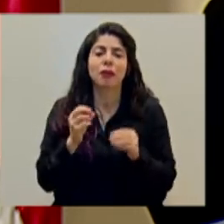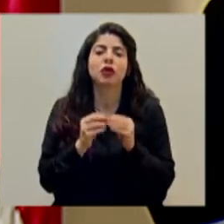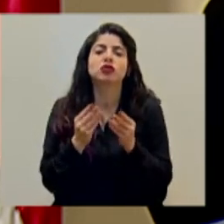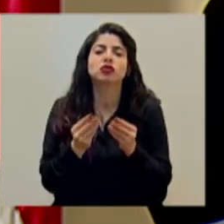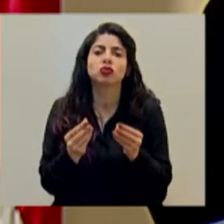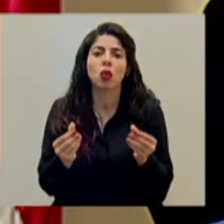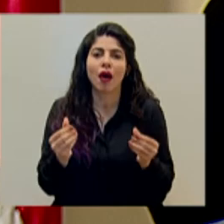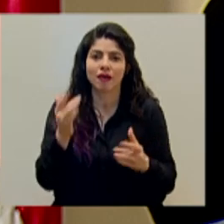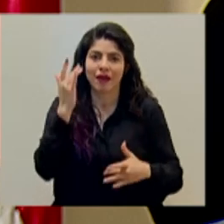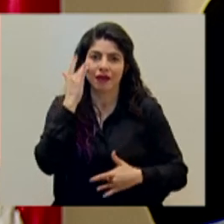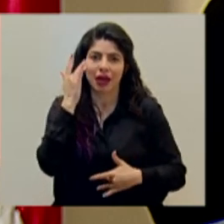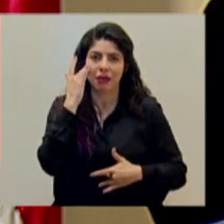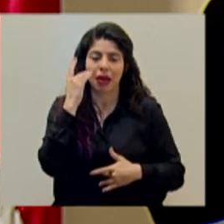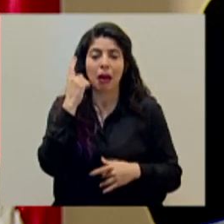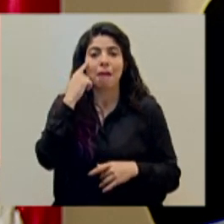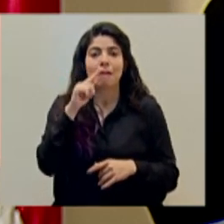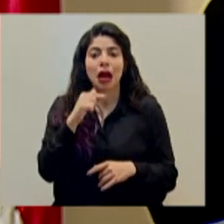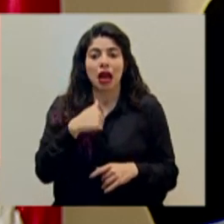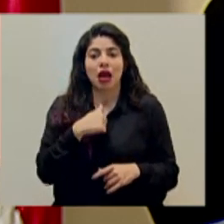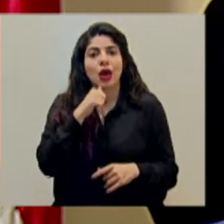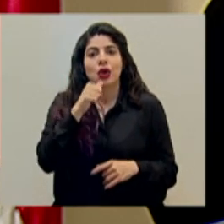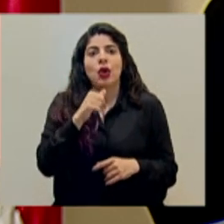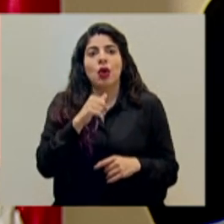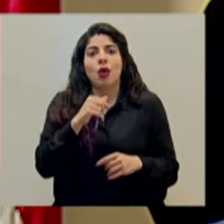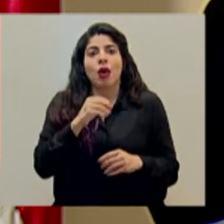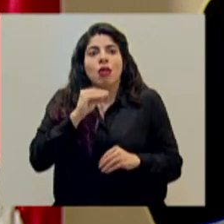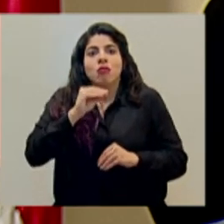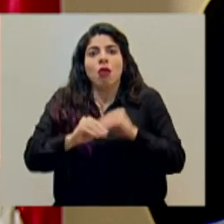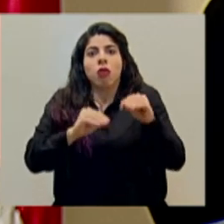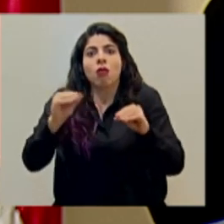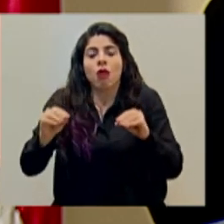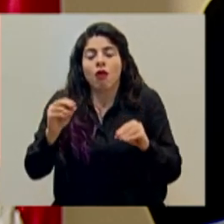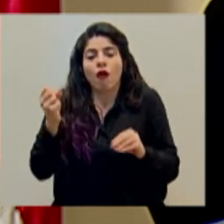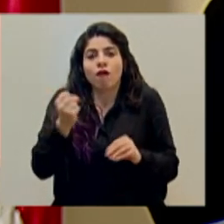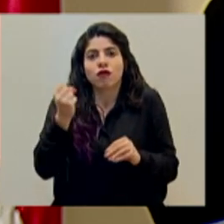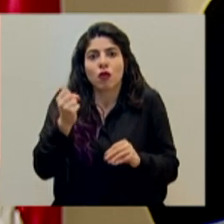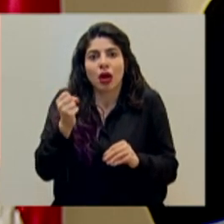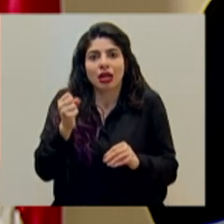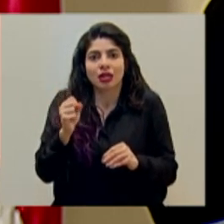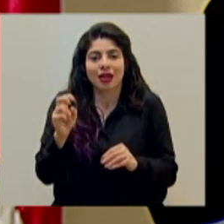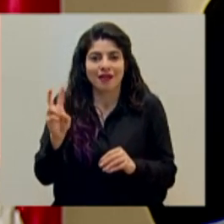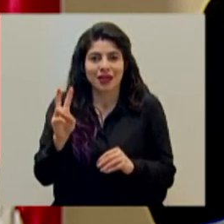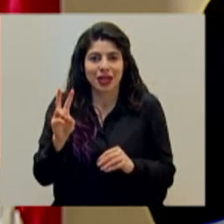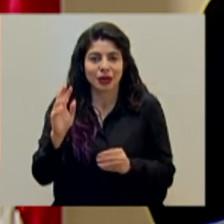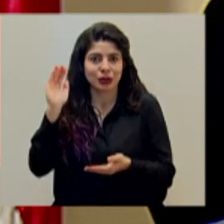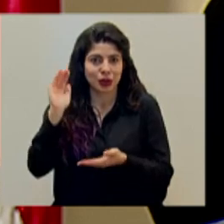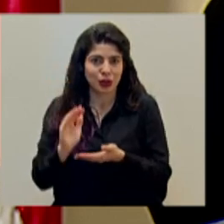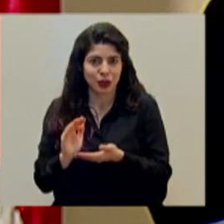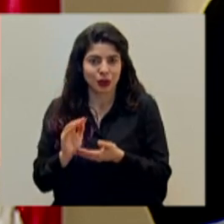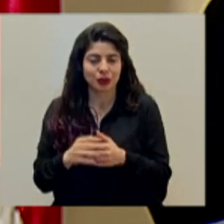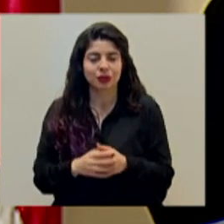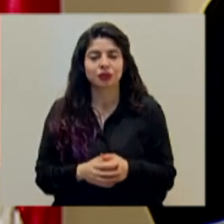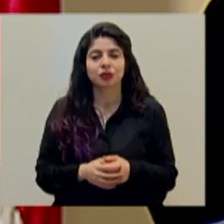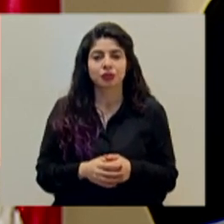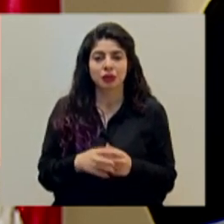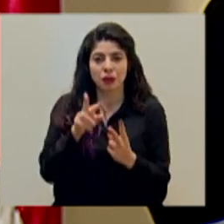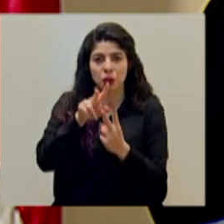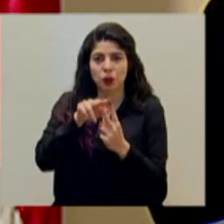mucho más leve y que no vaya a infectar en la misma proporción que se infecta con el virus que está circulando.